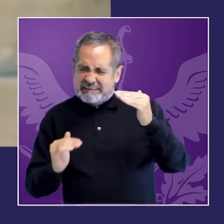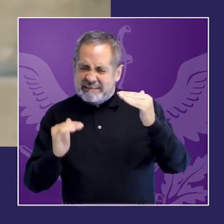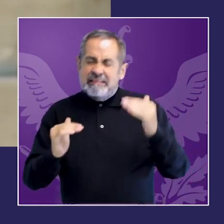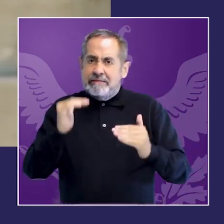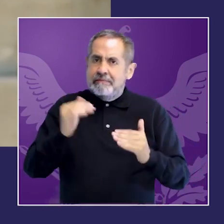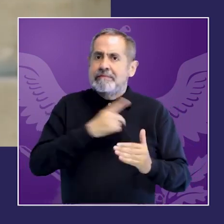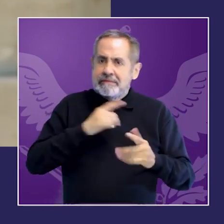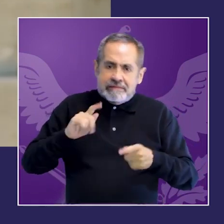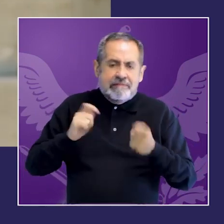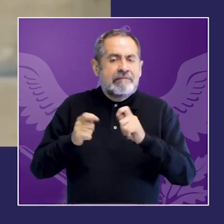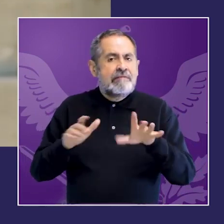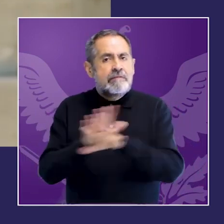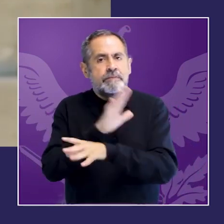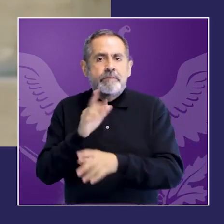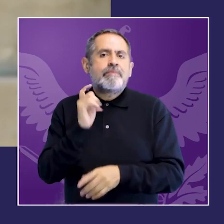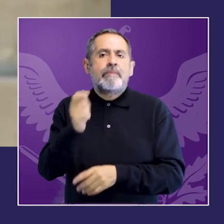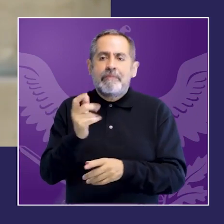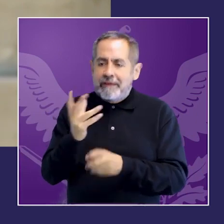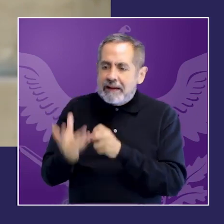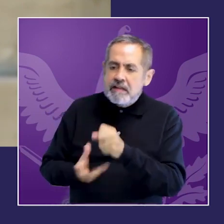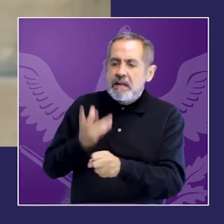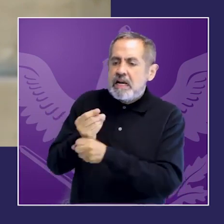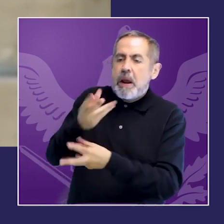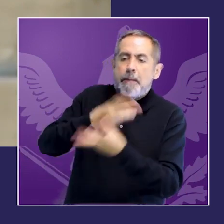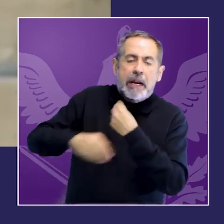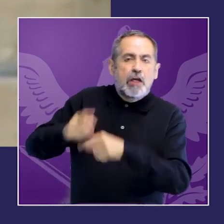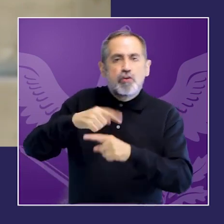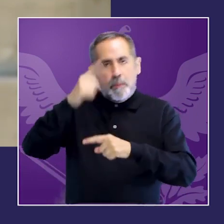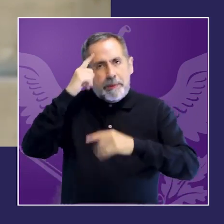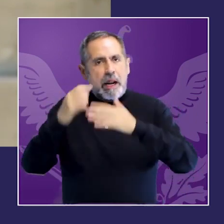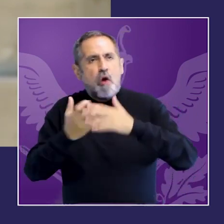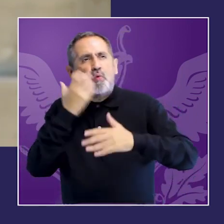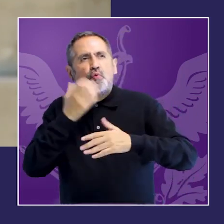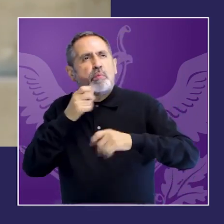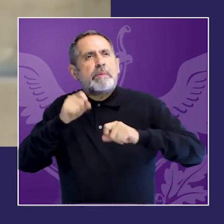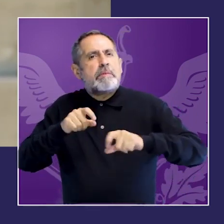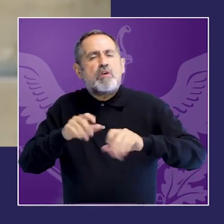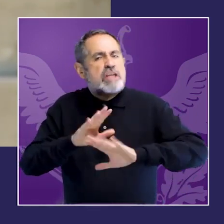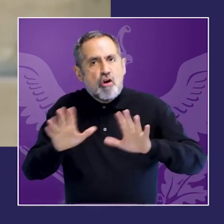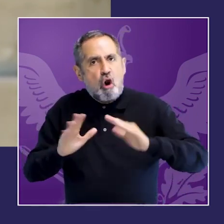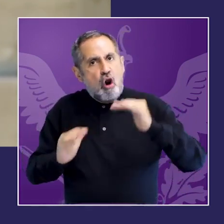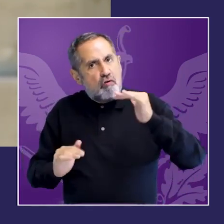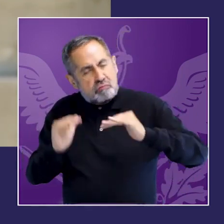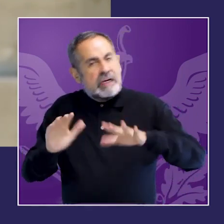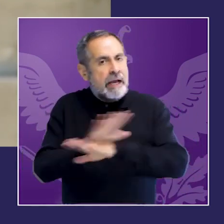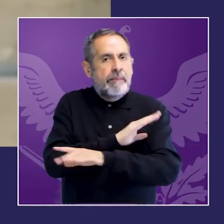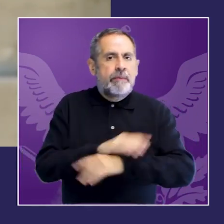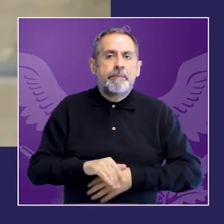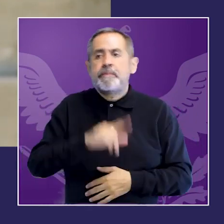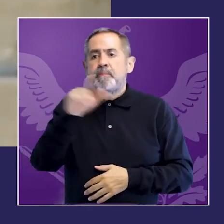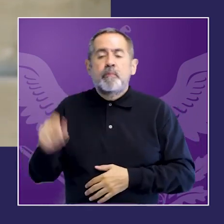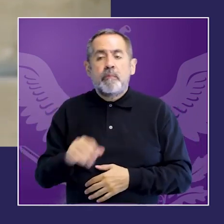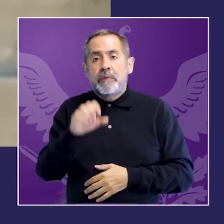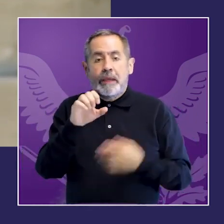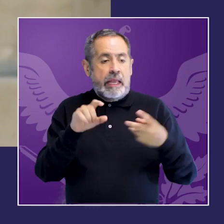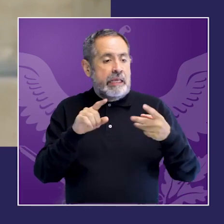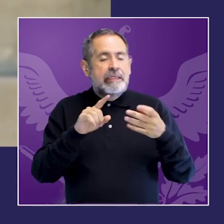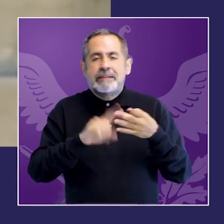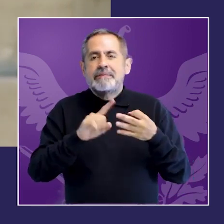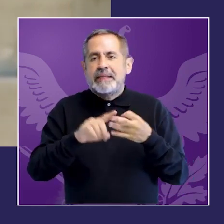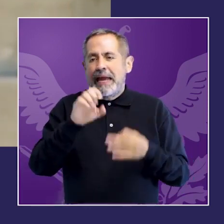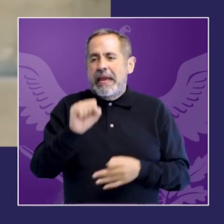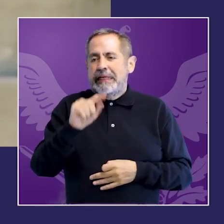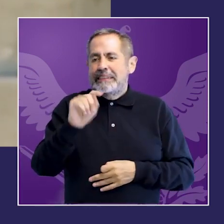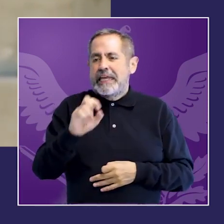esperados de ciertas mujeres en función de su edad de su condición características que tiñen finalmente los